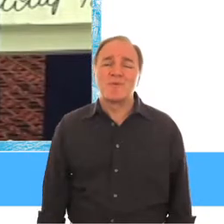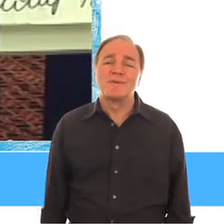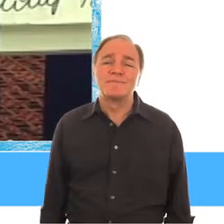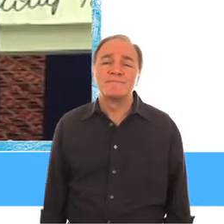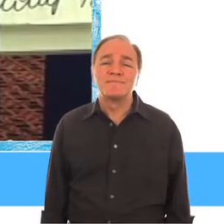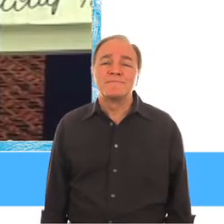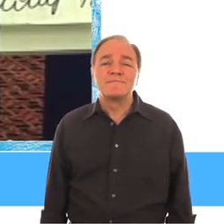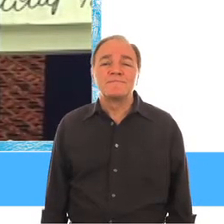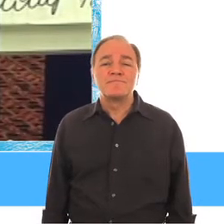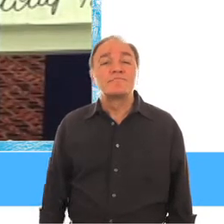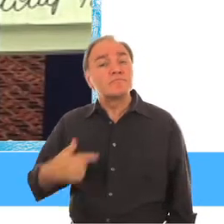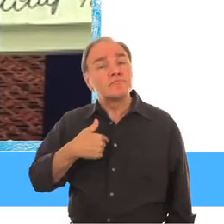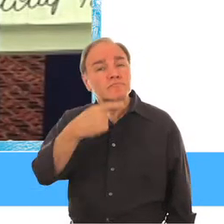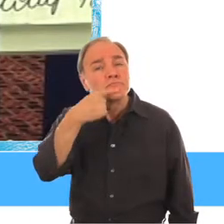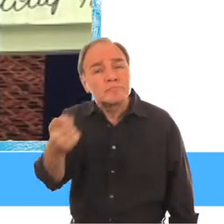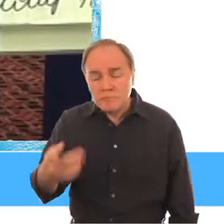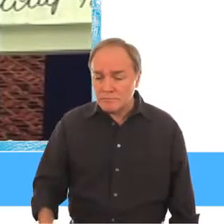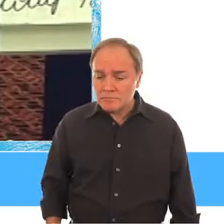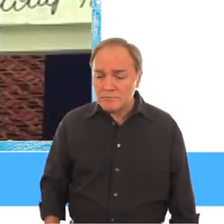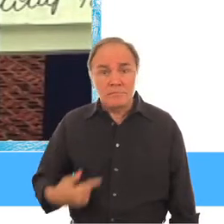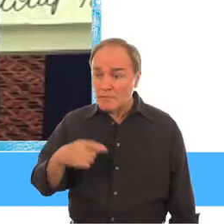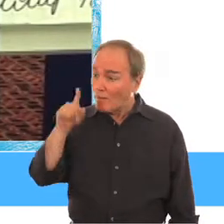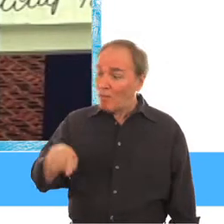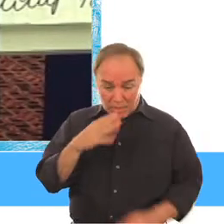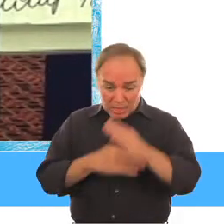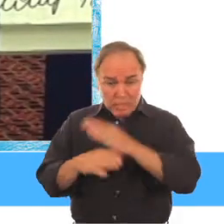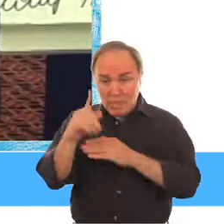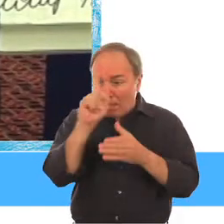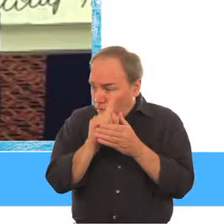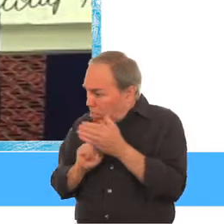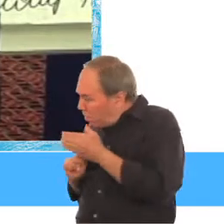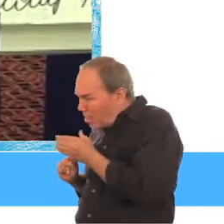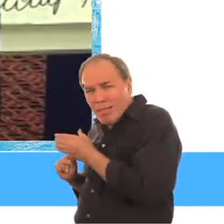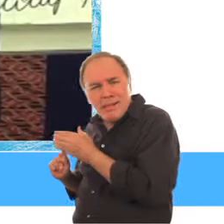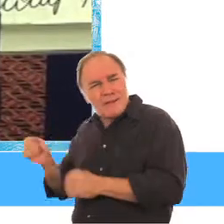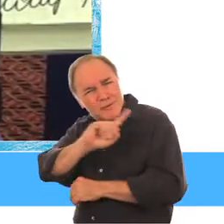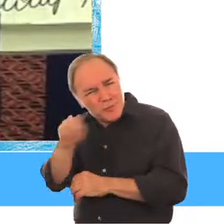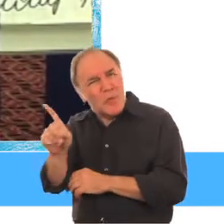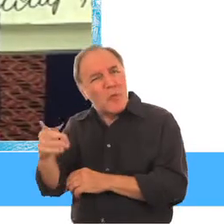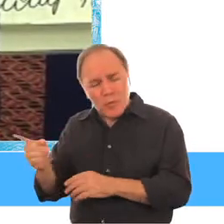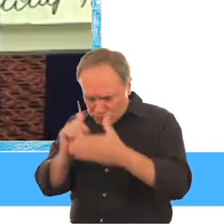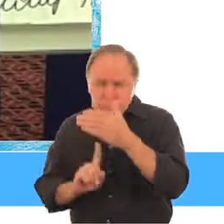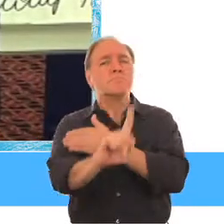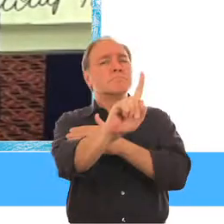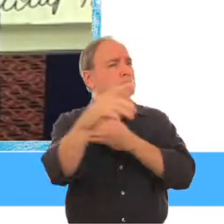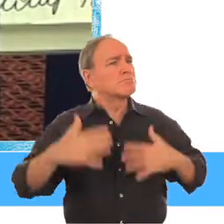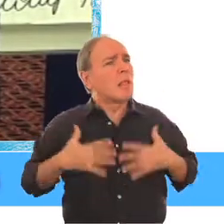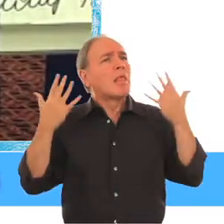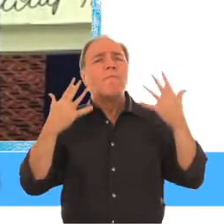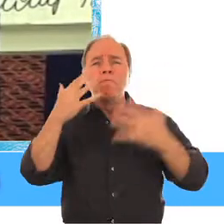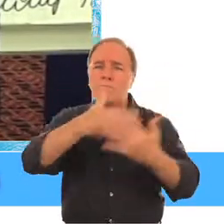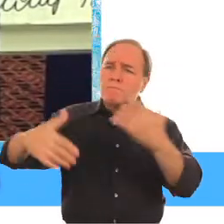Quisiera decir que no tiene el sentido obsesionarse o encerrarse en sí mismo. Es necesario llevar una vida productiva.